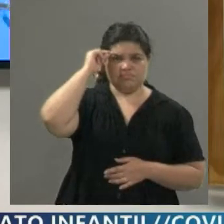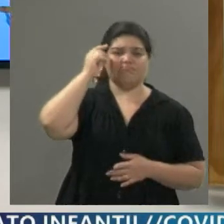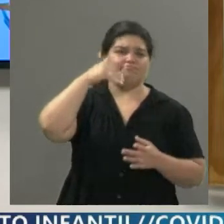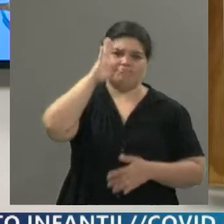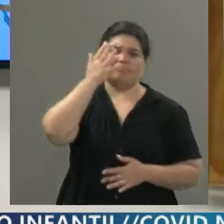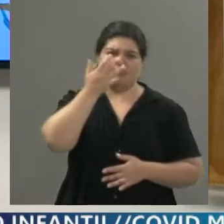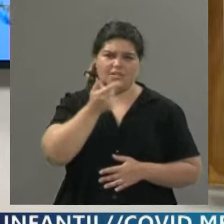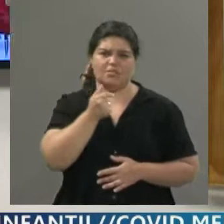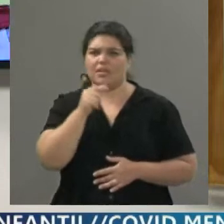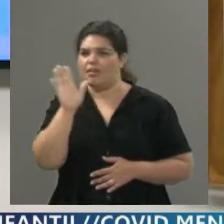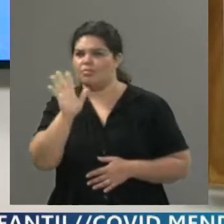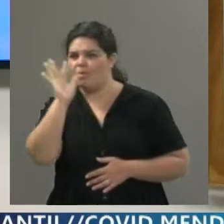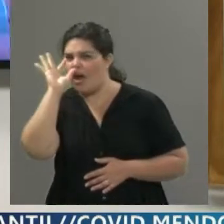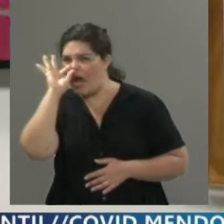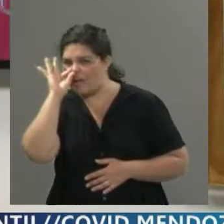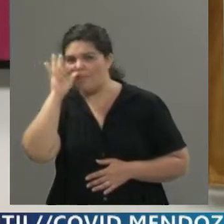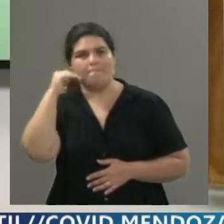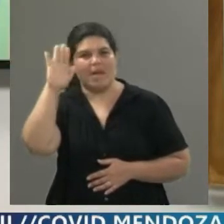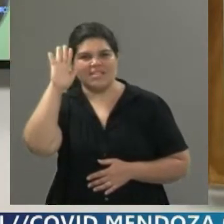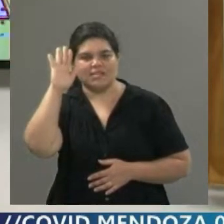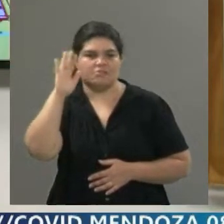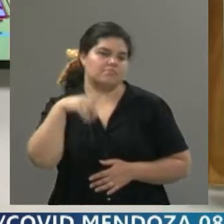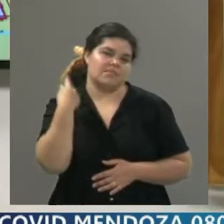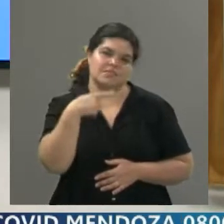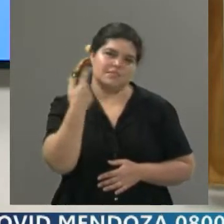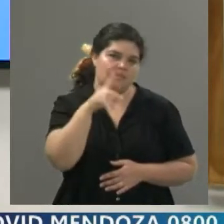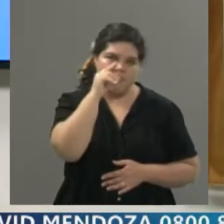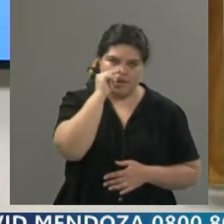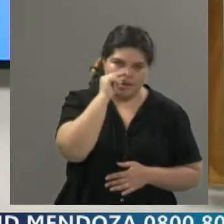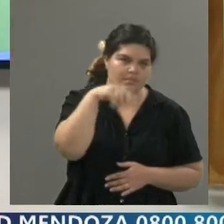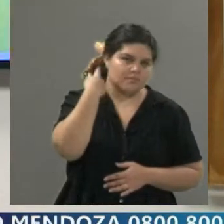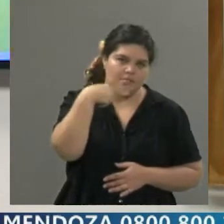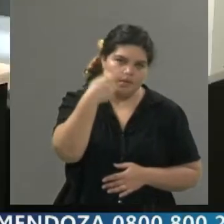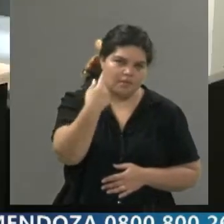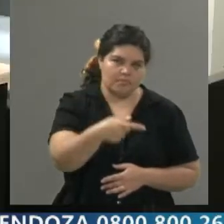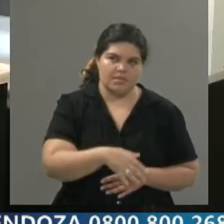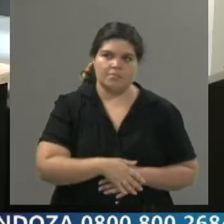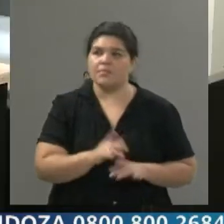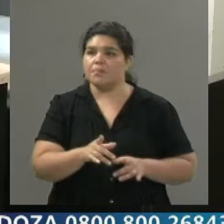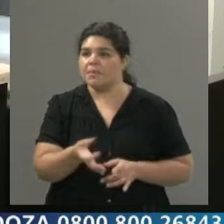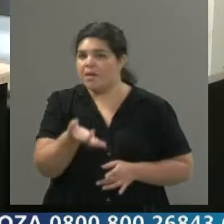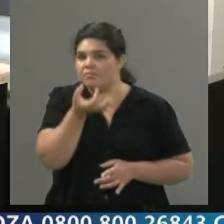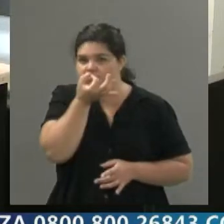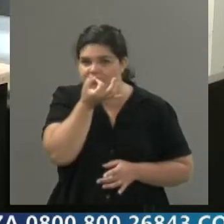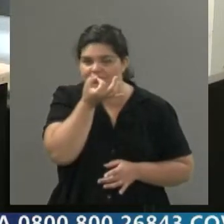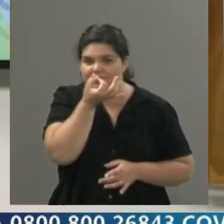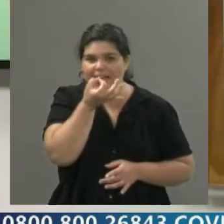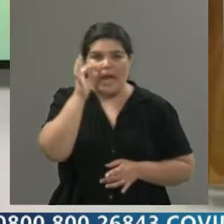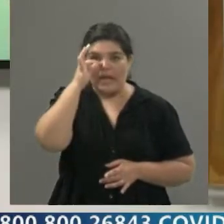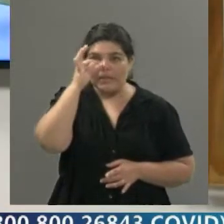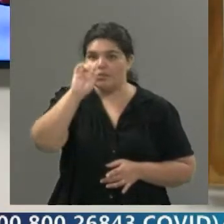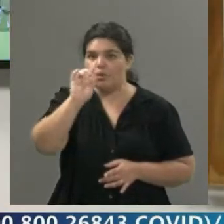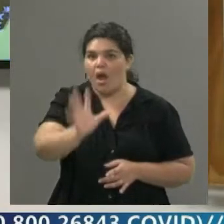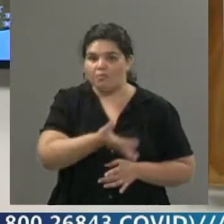el de la nariz. Sí. Sí, el de la nariz siempre fue. Pero acá, pero acá, el tipo, el toro, viste que al toro le ponían